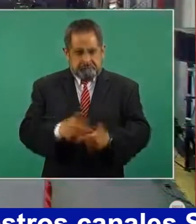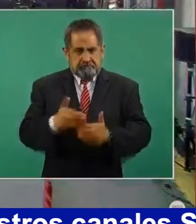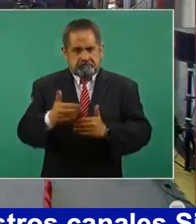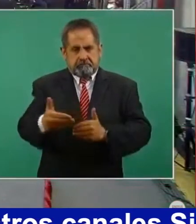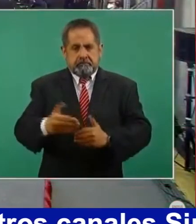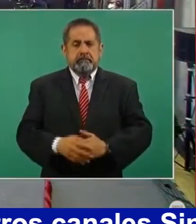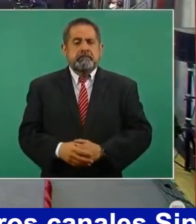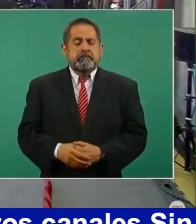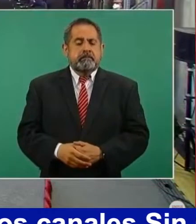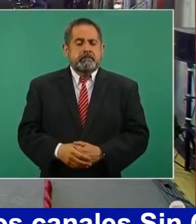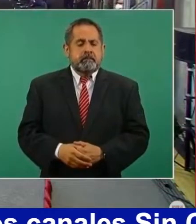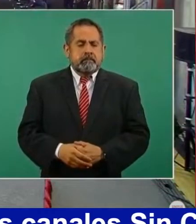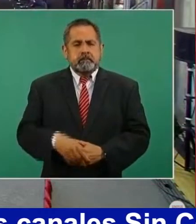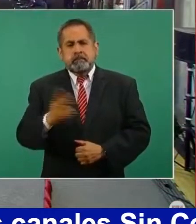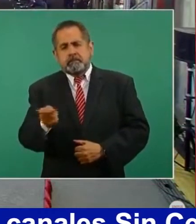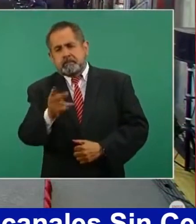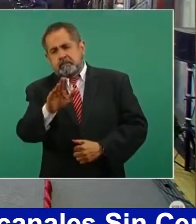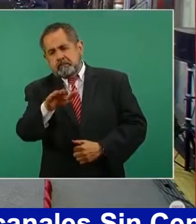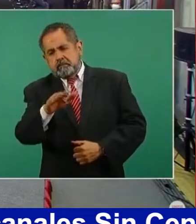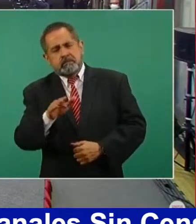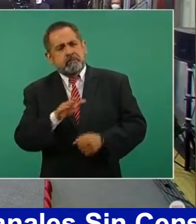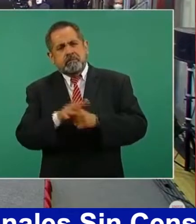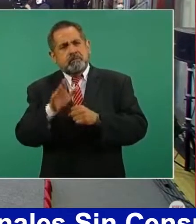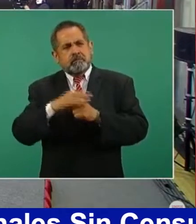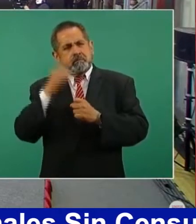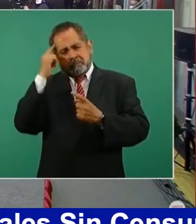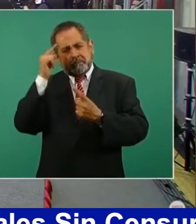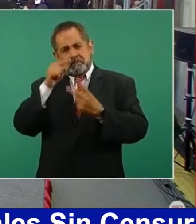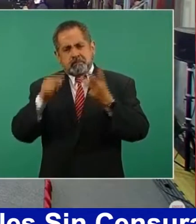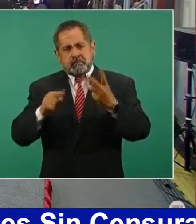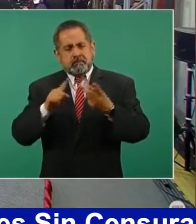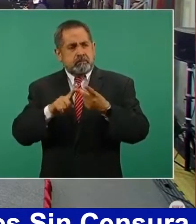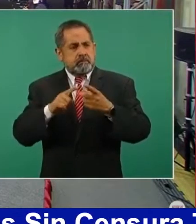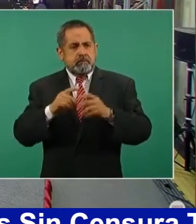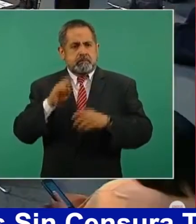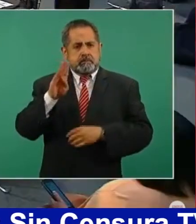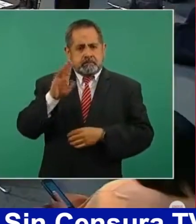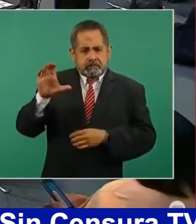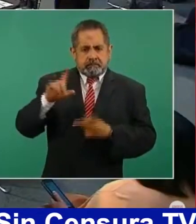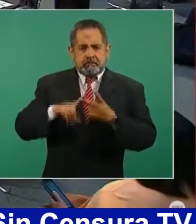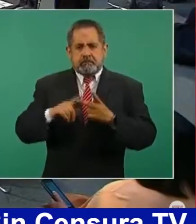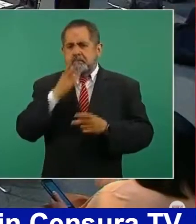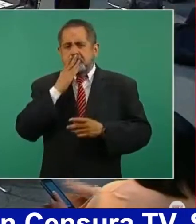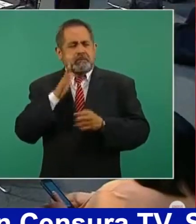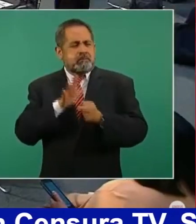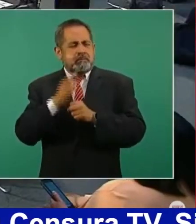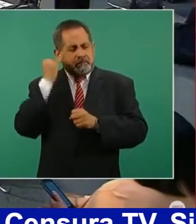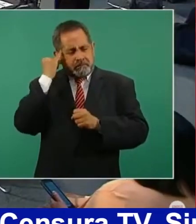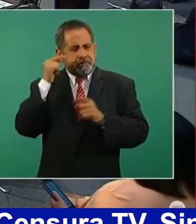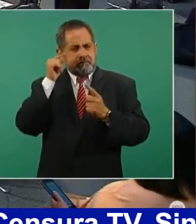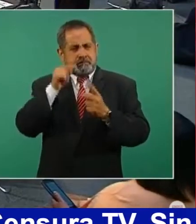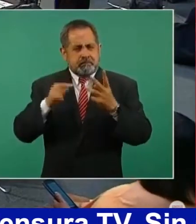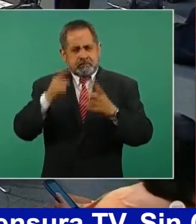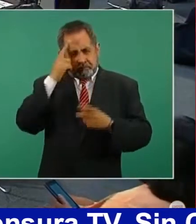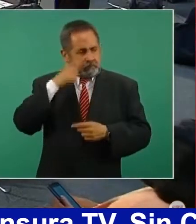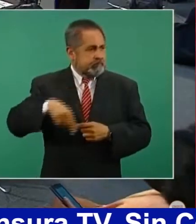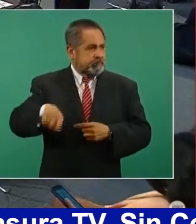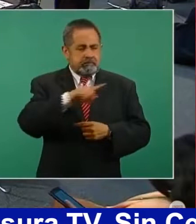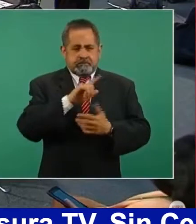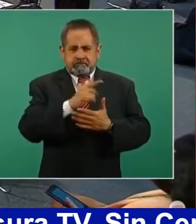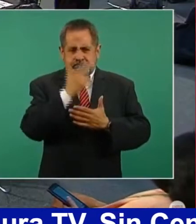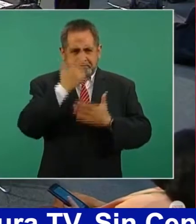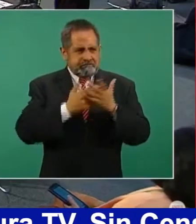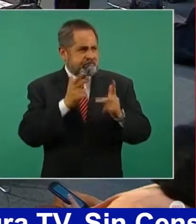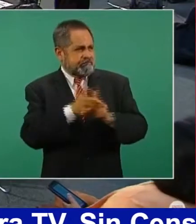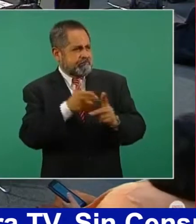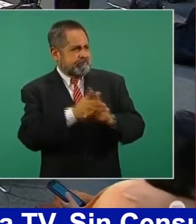¿Cuáles serían los puntos principales de la estrategia para los dos estados, para Baja California y para Sonora, para disminuir el